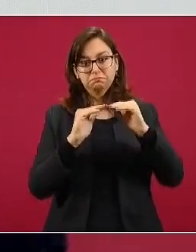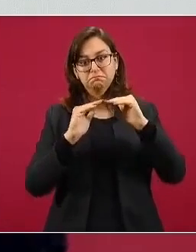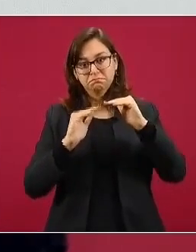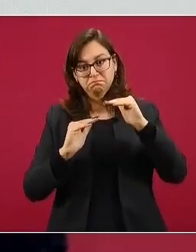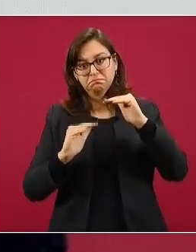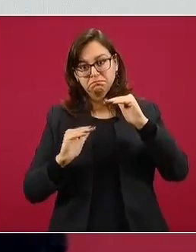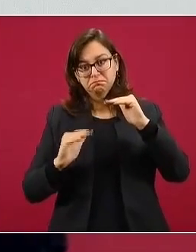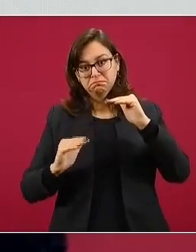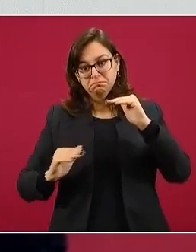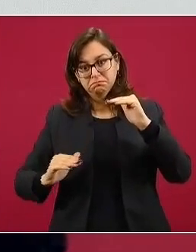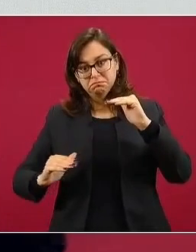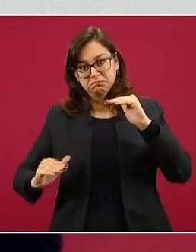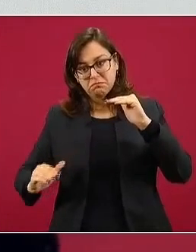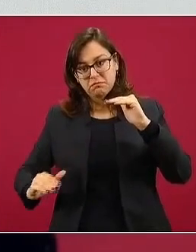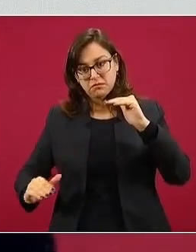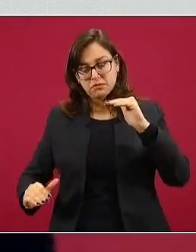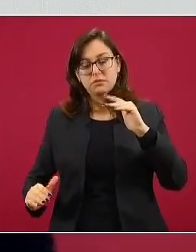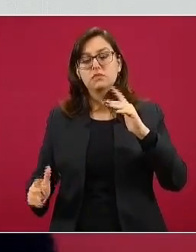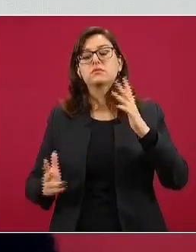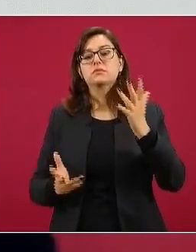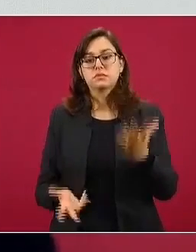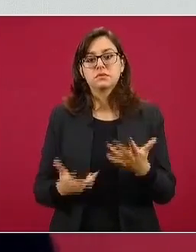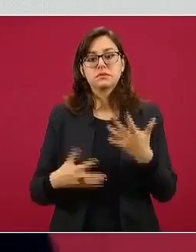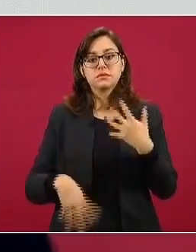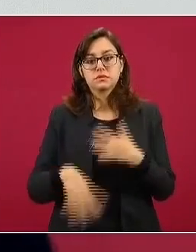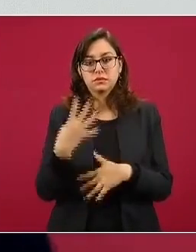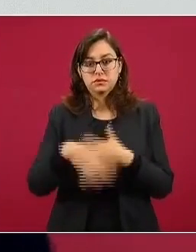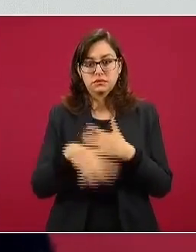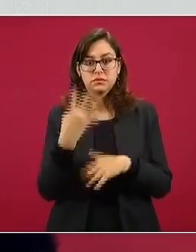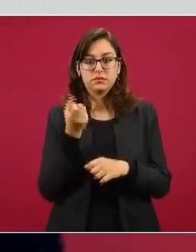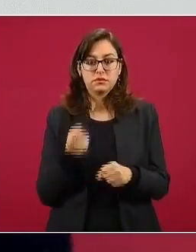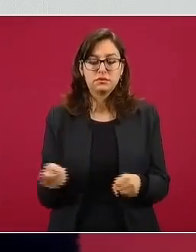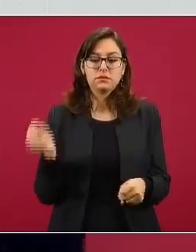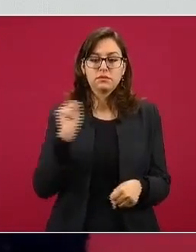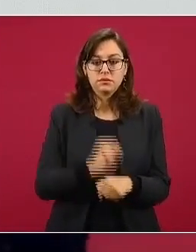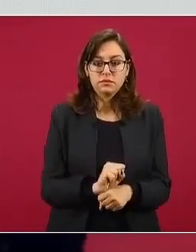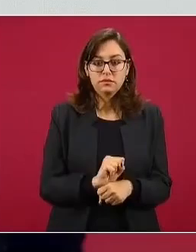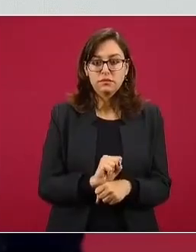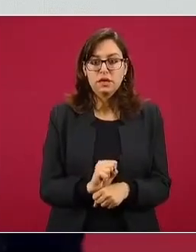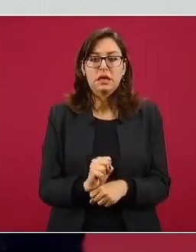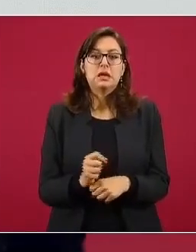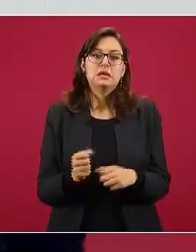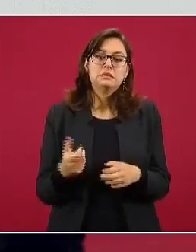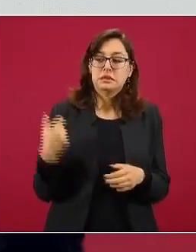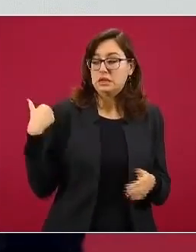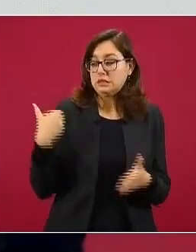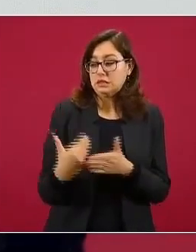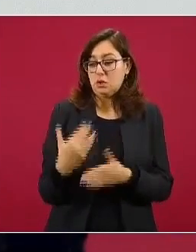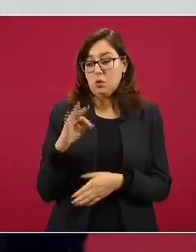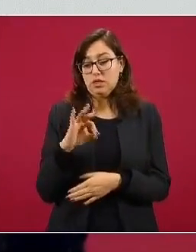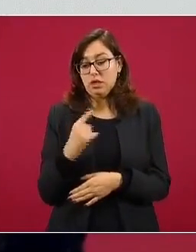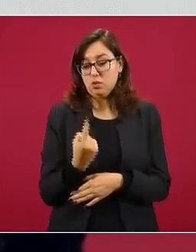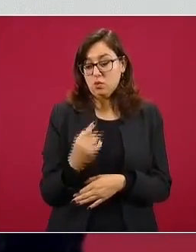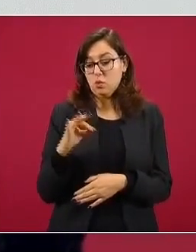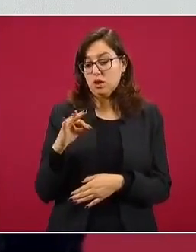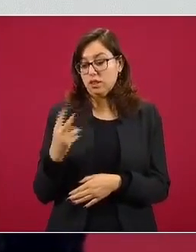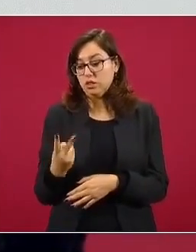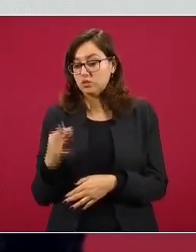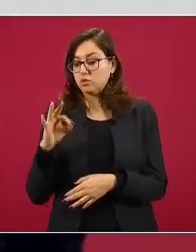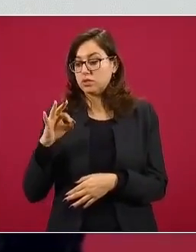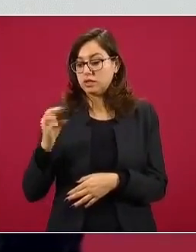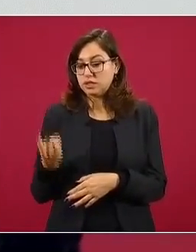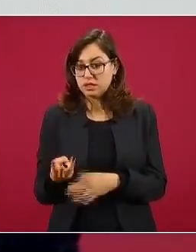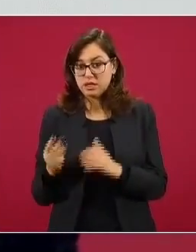una reducción sostenida que se llevó hasta 14 semanas, y solamente en las semanas 41 a la 42 y 42 a la